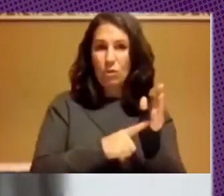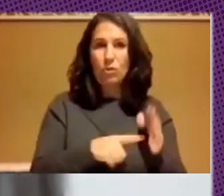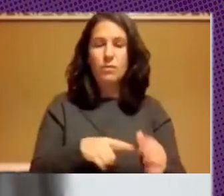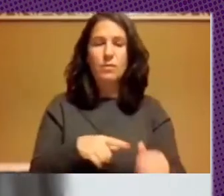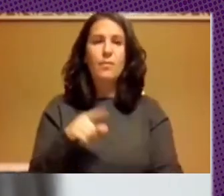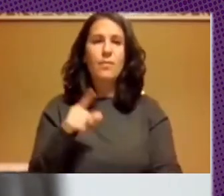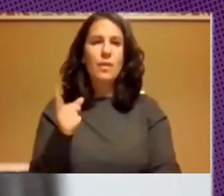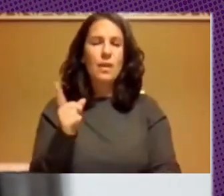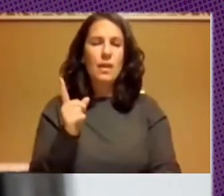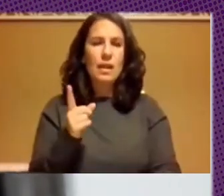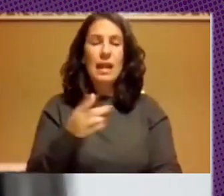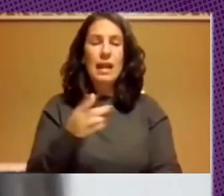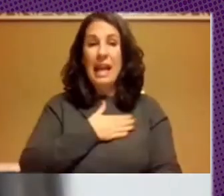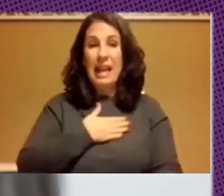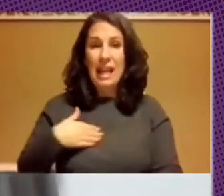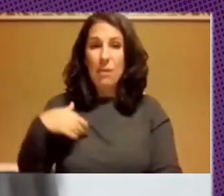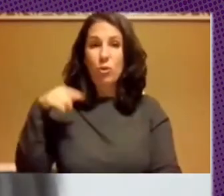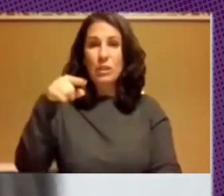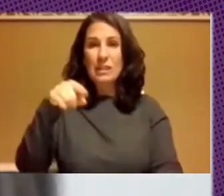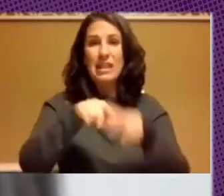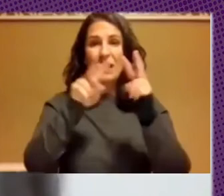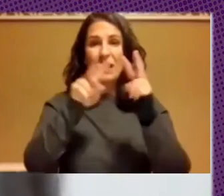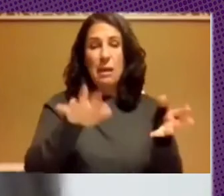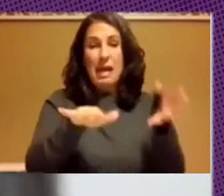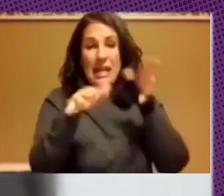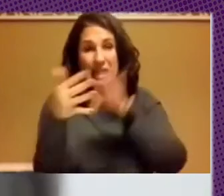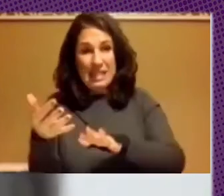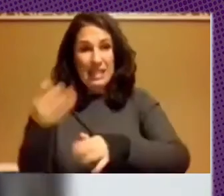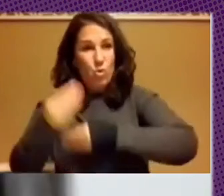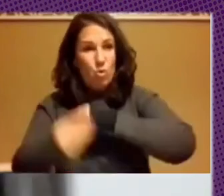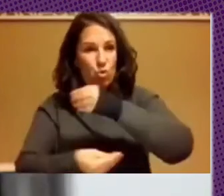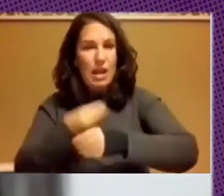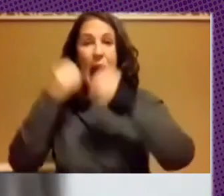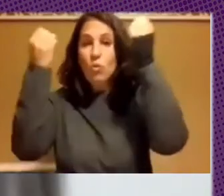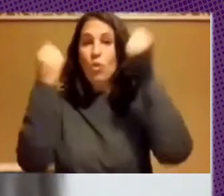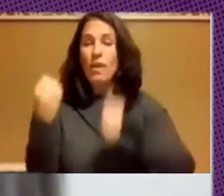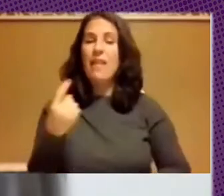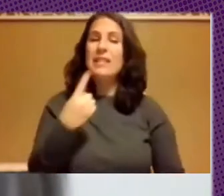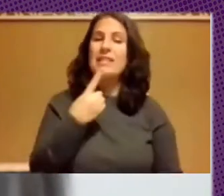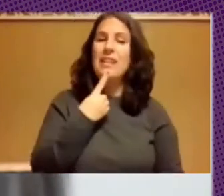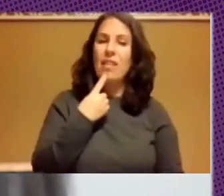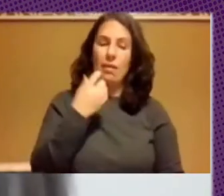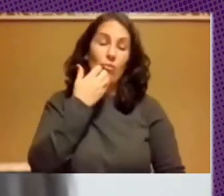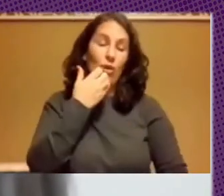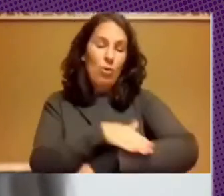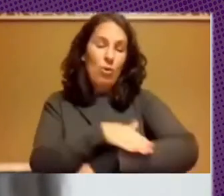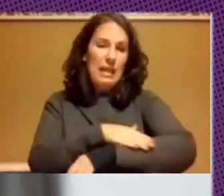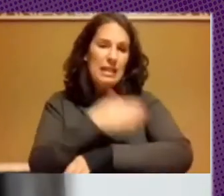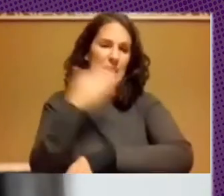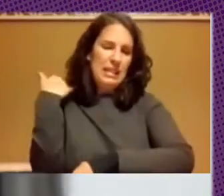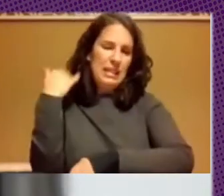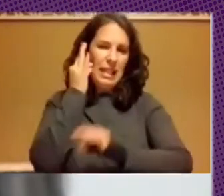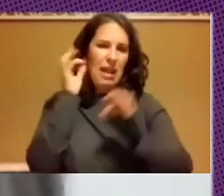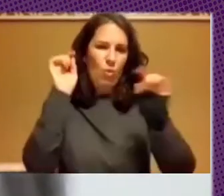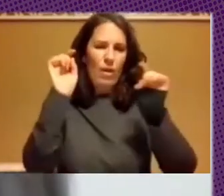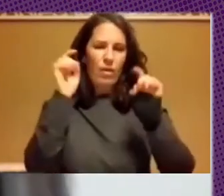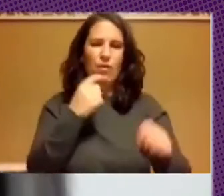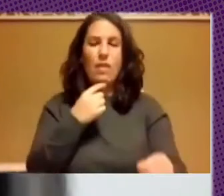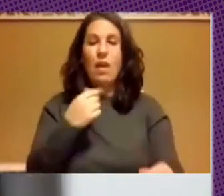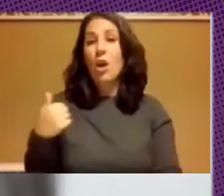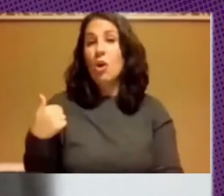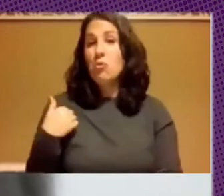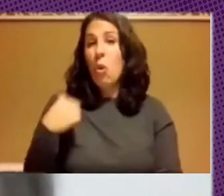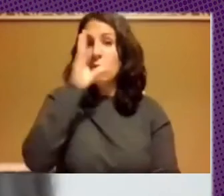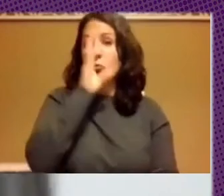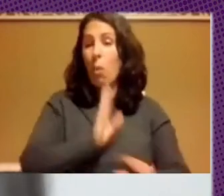y queríamos instalar este asunto las autoridades decían por ejemplo la ministra de educación de ese momento decía yo no tengo nada que